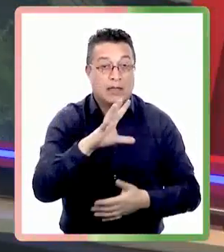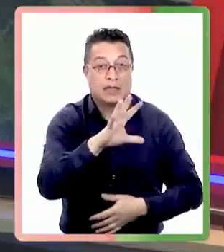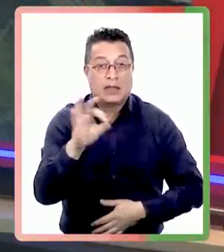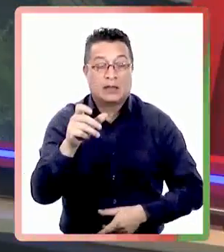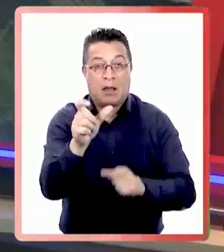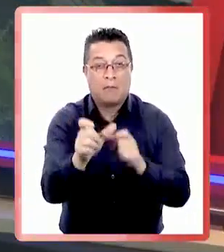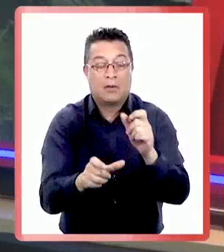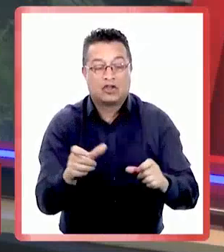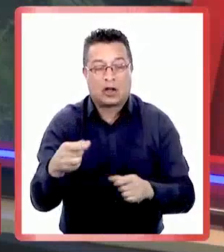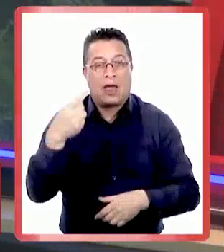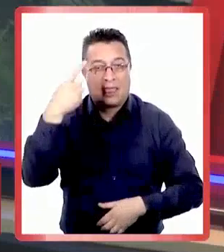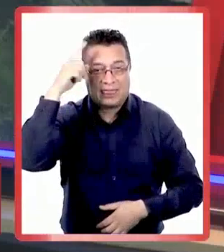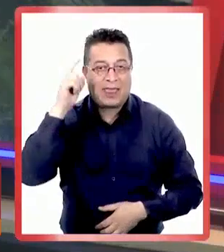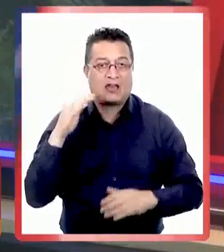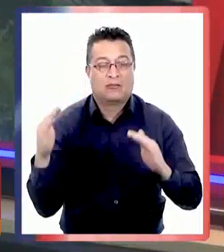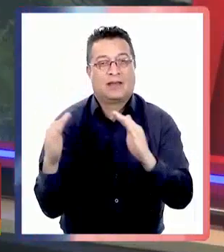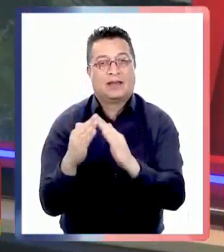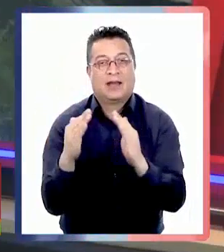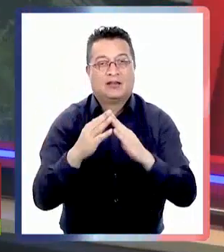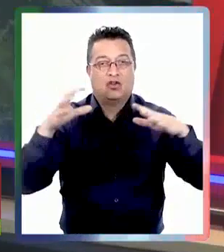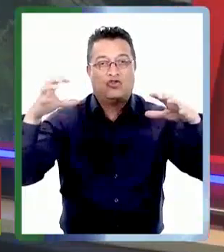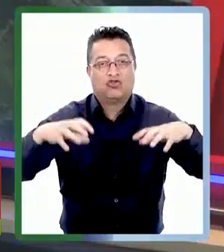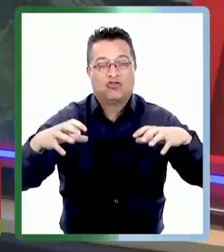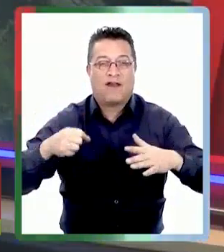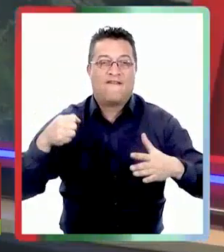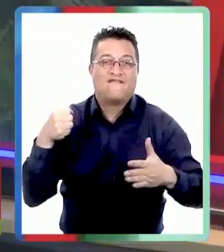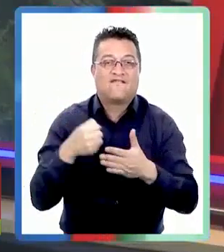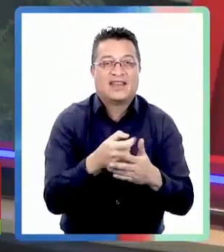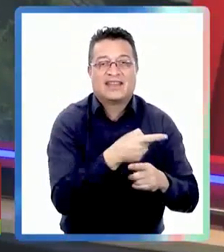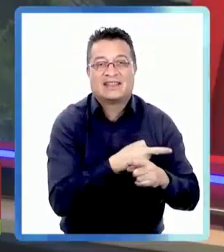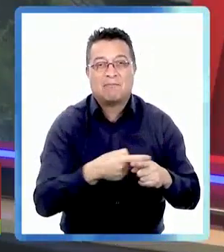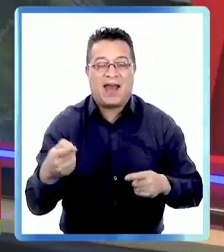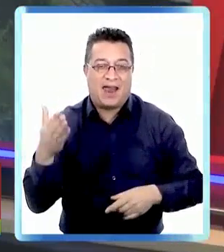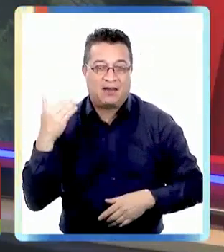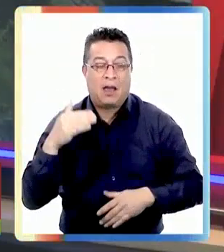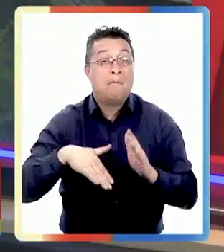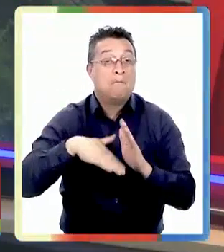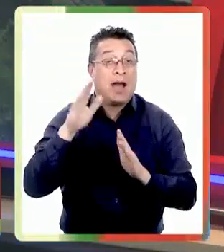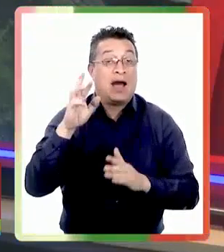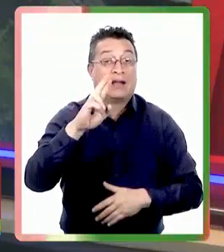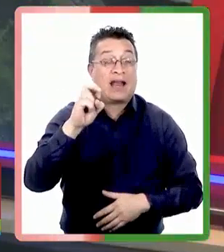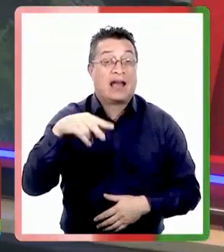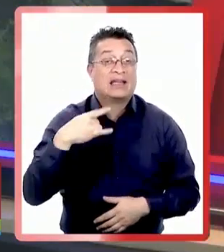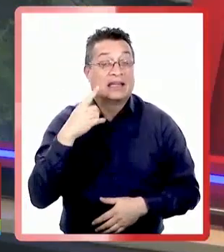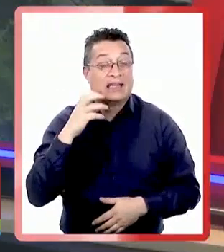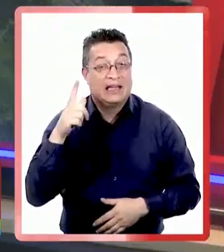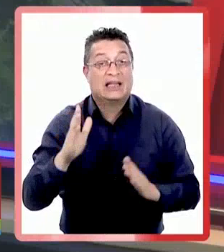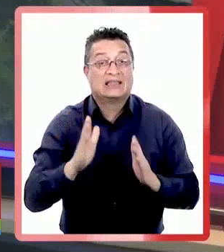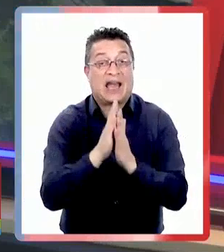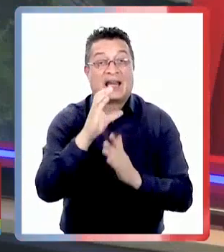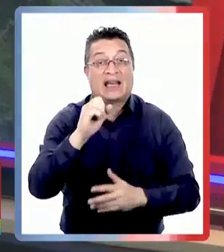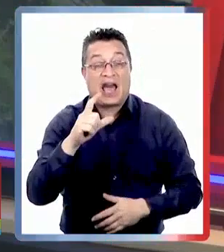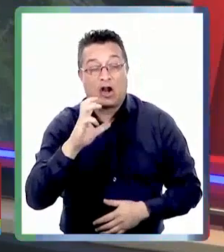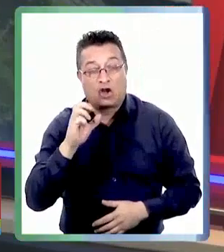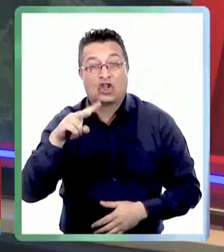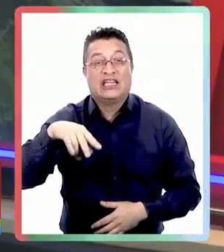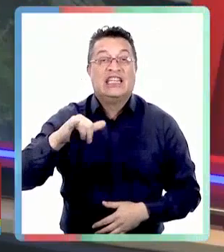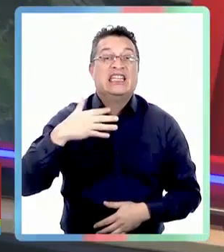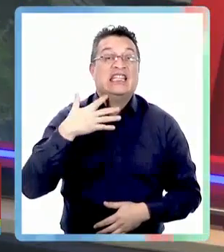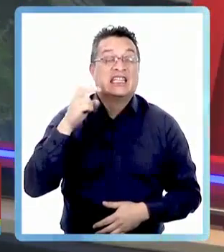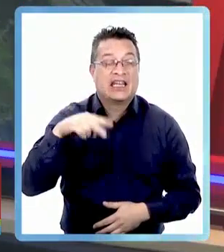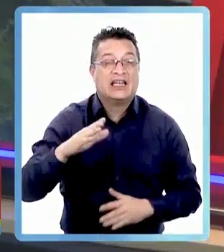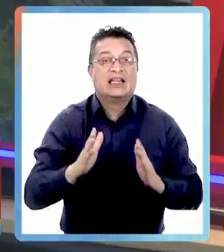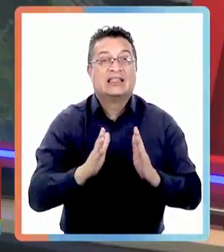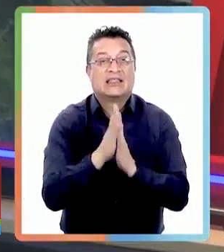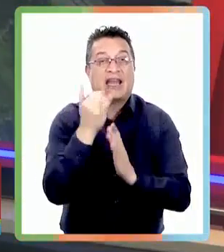personas sufrieron daños en sus casas por las lluvias del fin de semana principalmente en las comunas de Rankil, San Carlos, Trehuaco, Ñiquén,